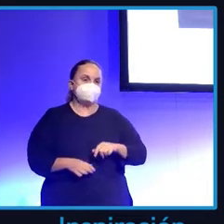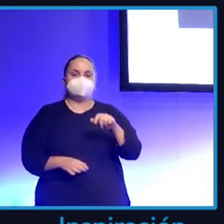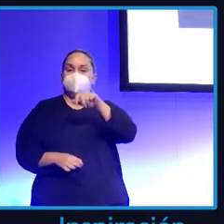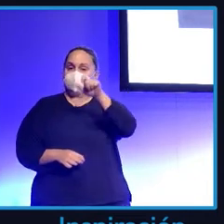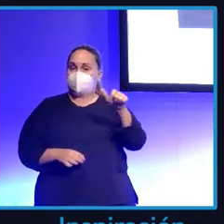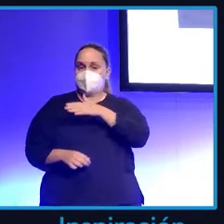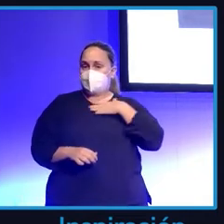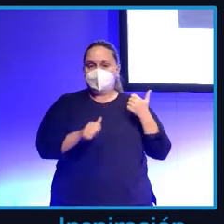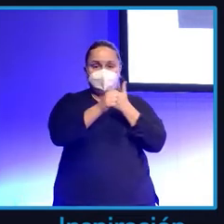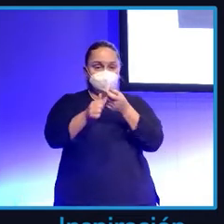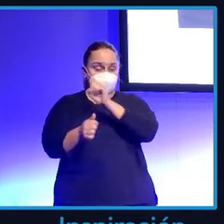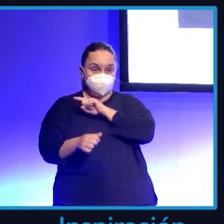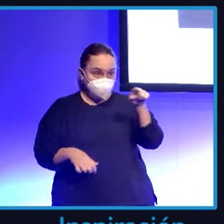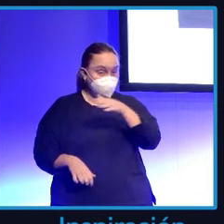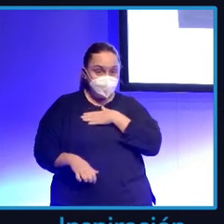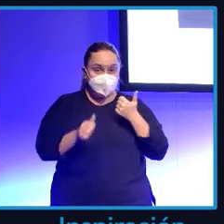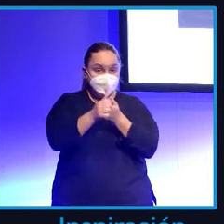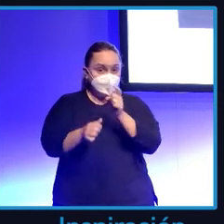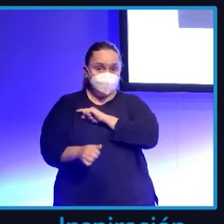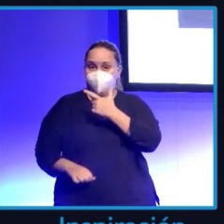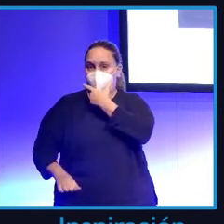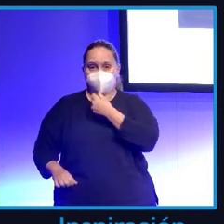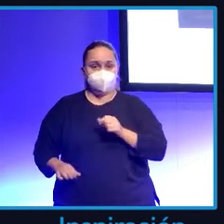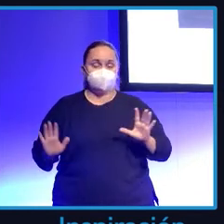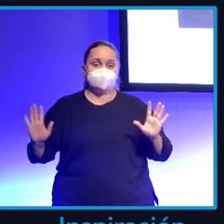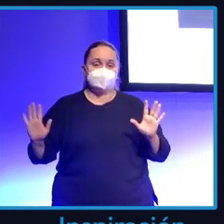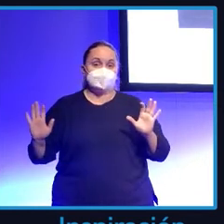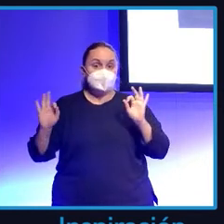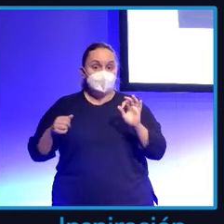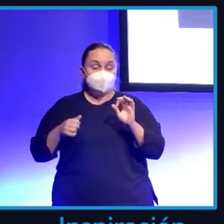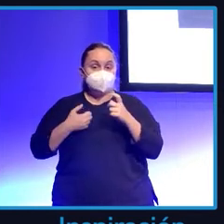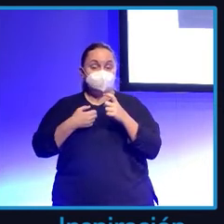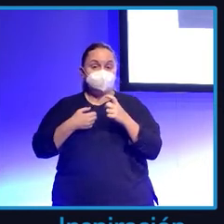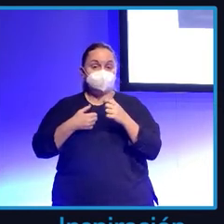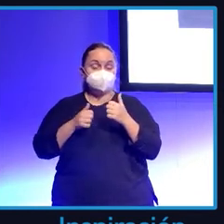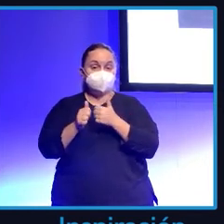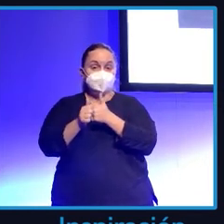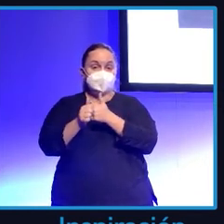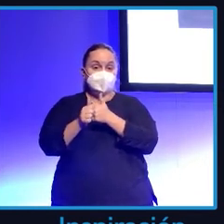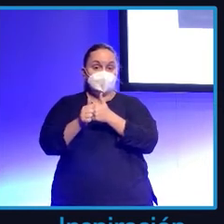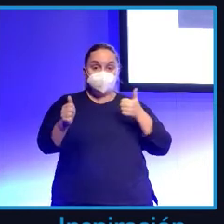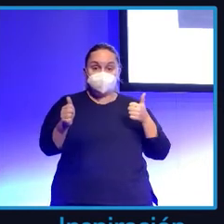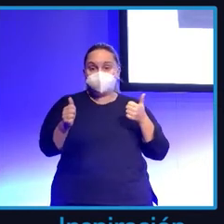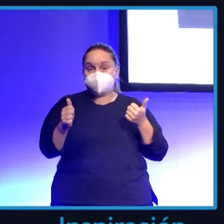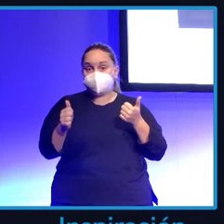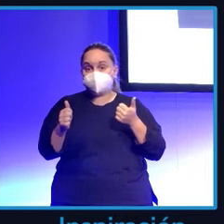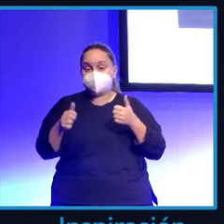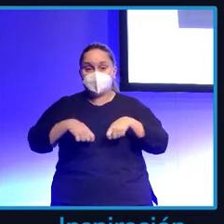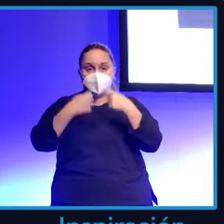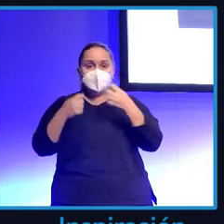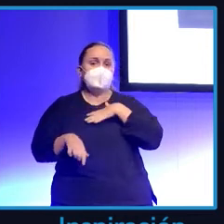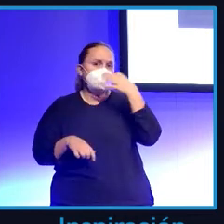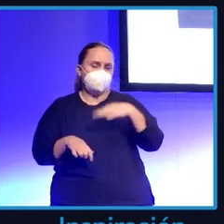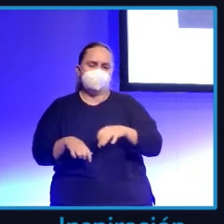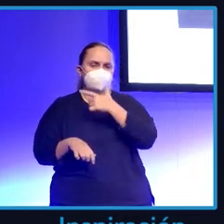tú me quieres seguir, pues es fácil, porque ya hasta me quieres dejar de seguir, pero en principio me quieres seguir por algo. Lo difícil es hablar a otros medios.